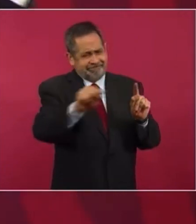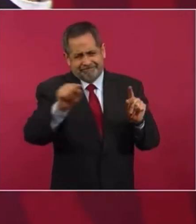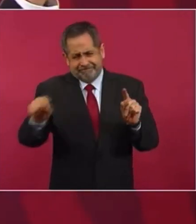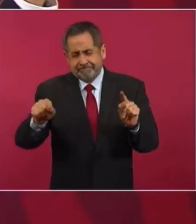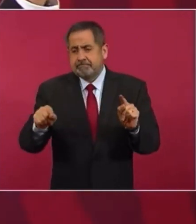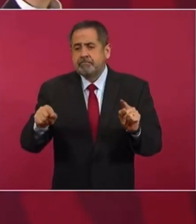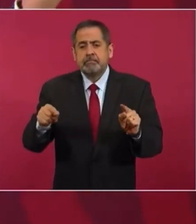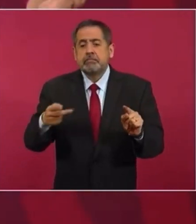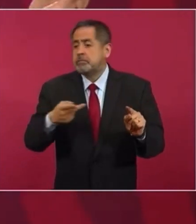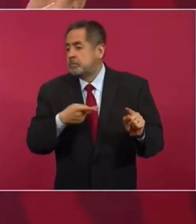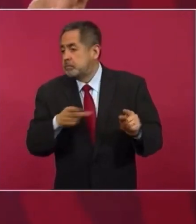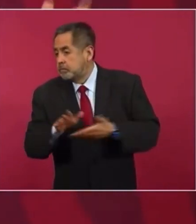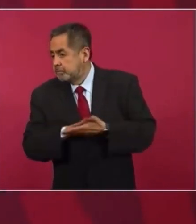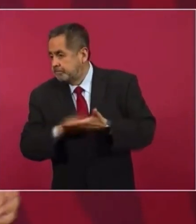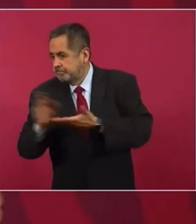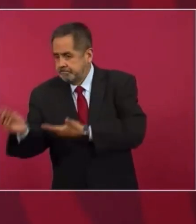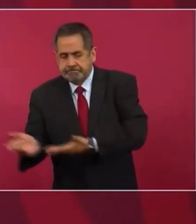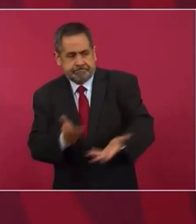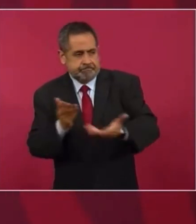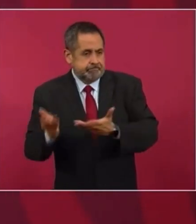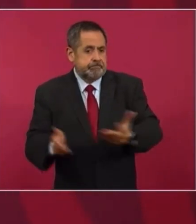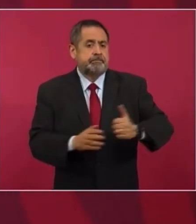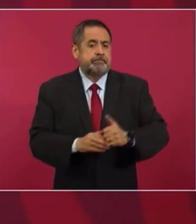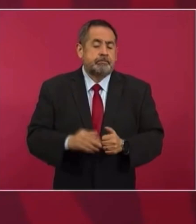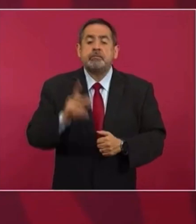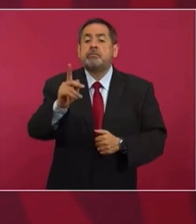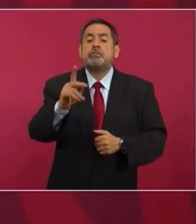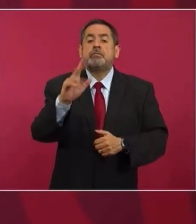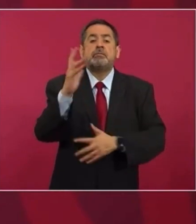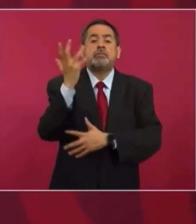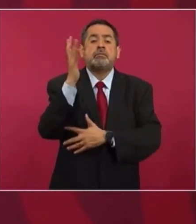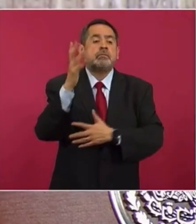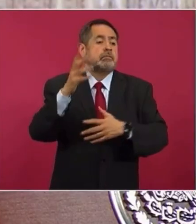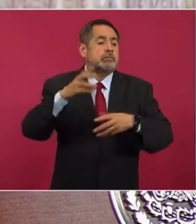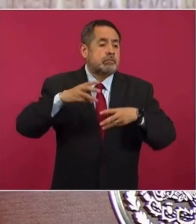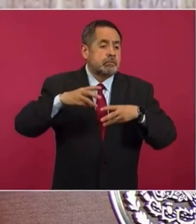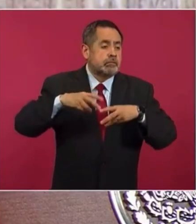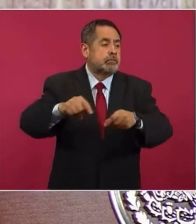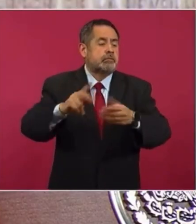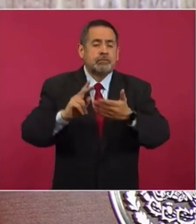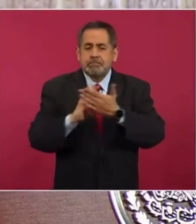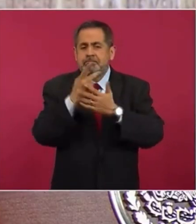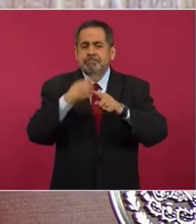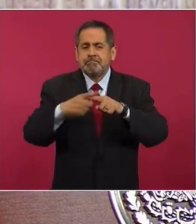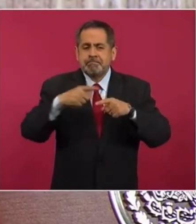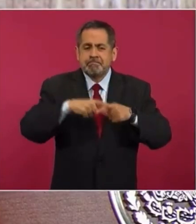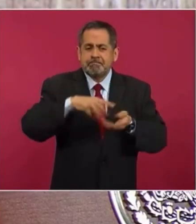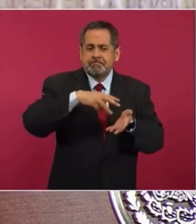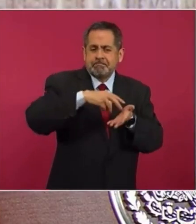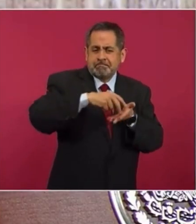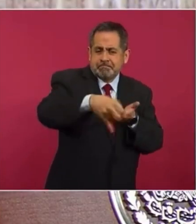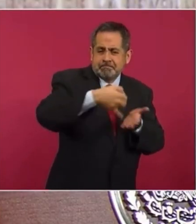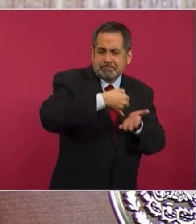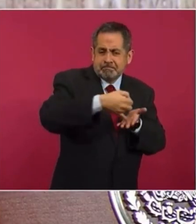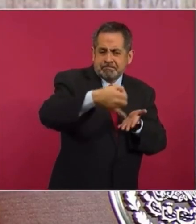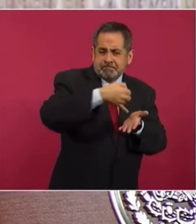El programa de reforestación más importante del mundo